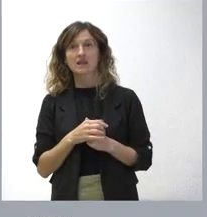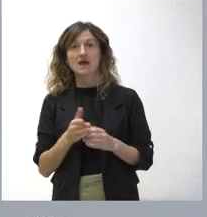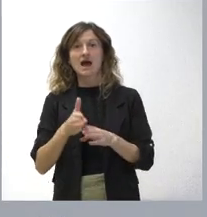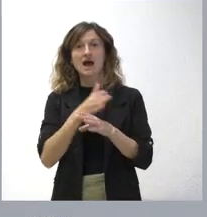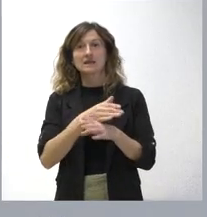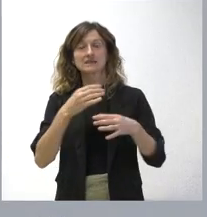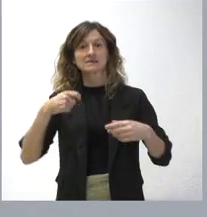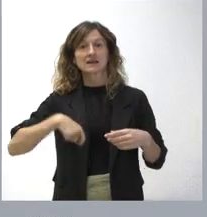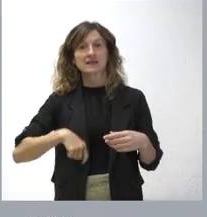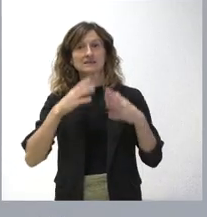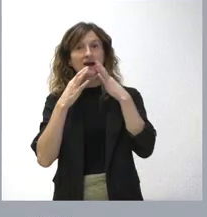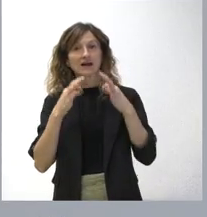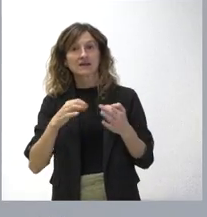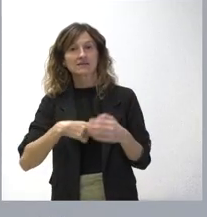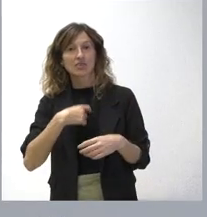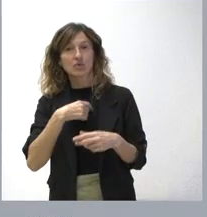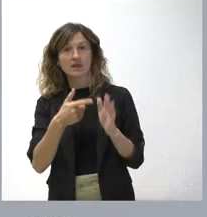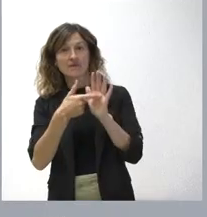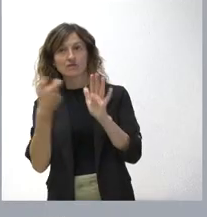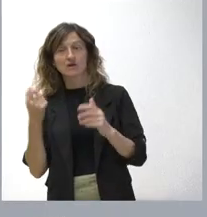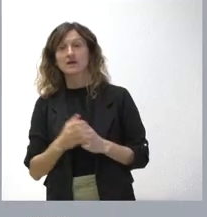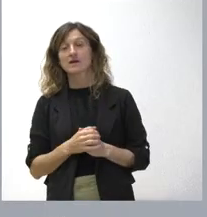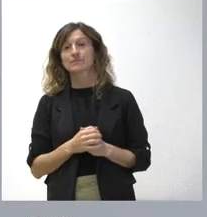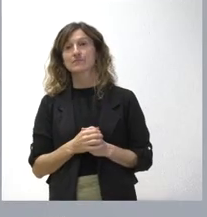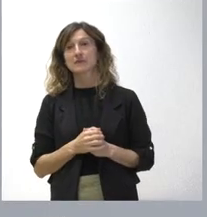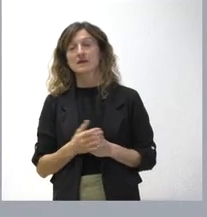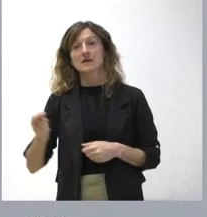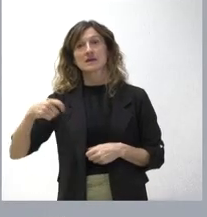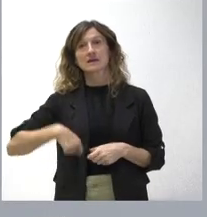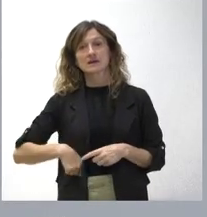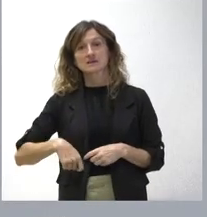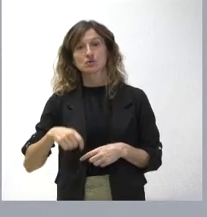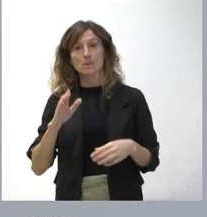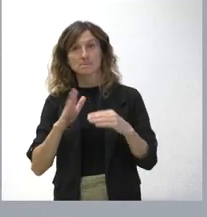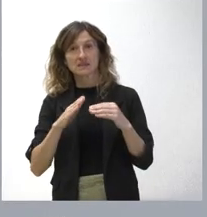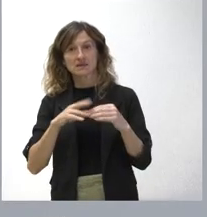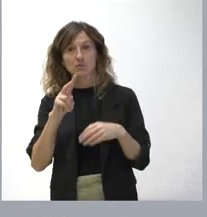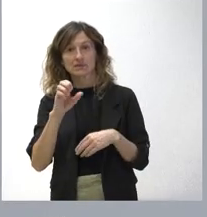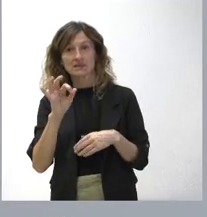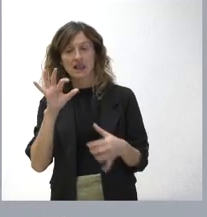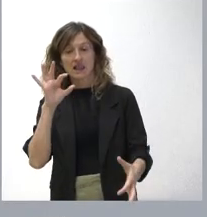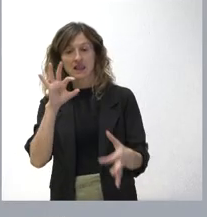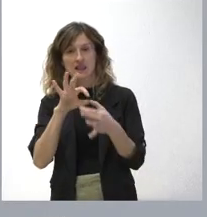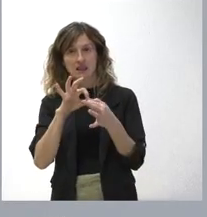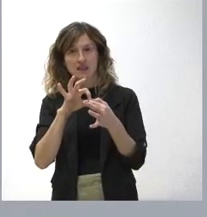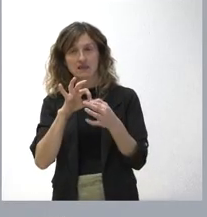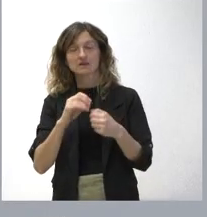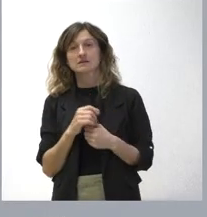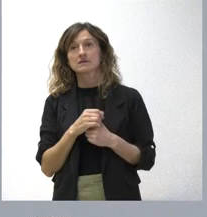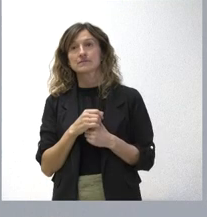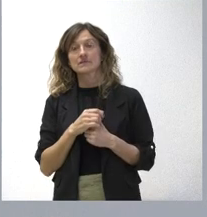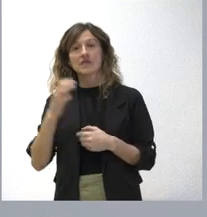garantizada de ciudadanía en alguna medida y que ese ingreso mínimo vital no se ha vinculado ni a la obligatoriedad de